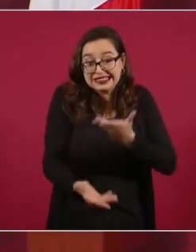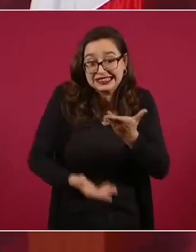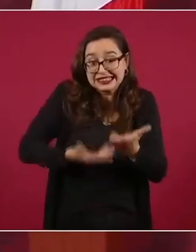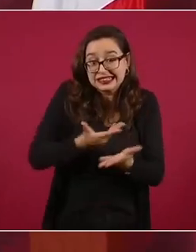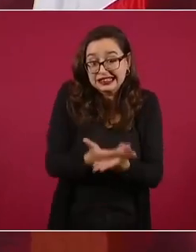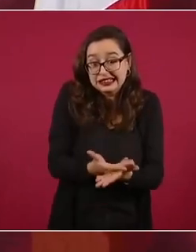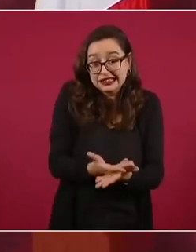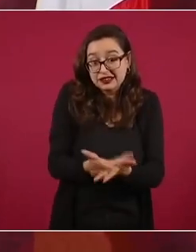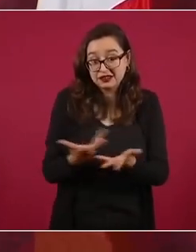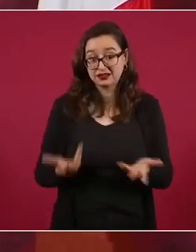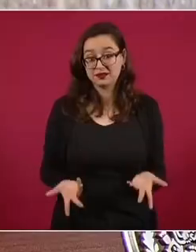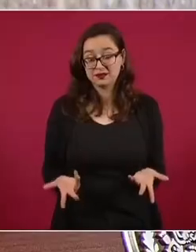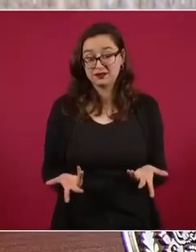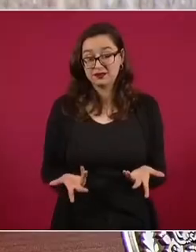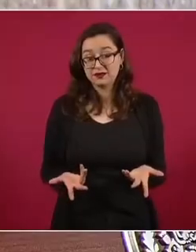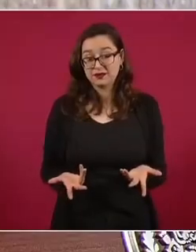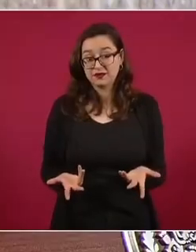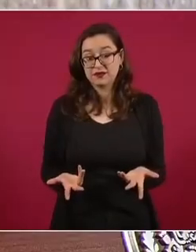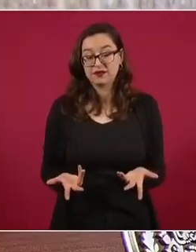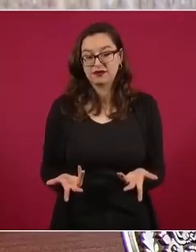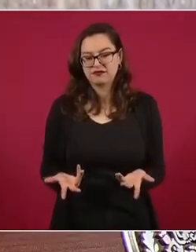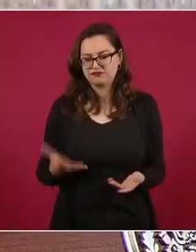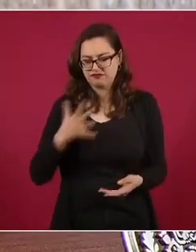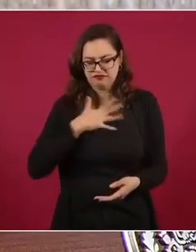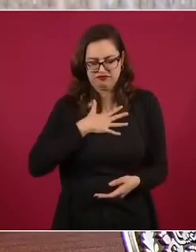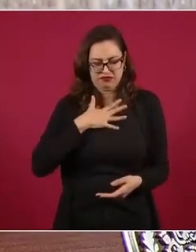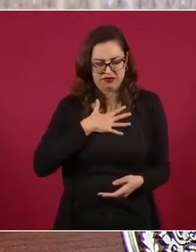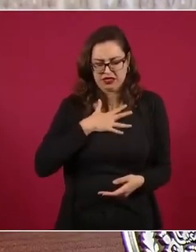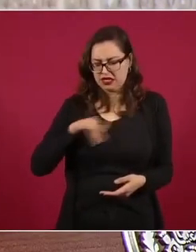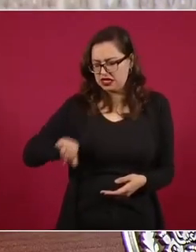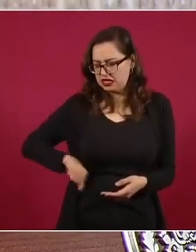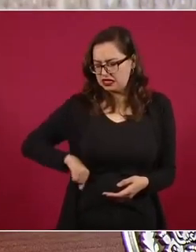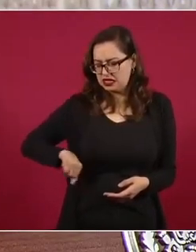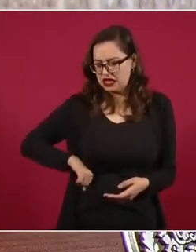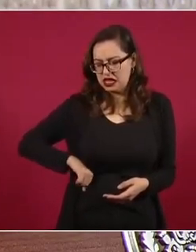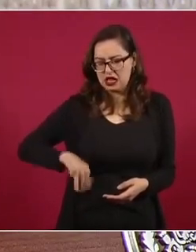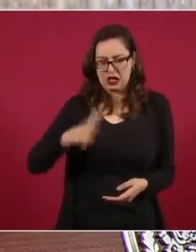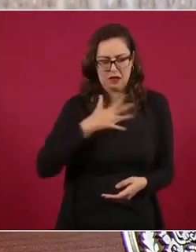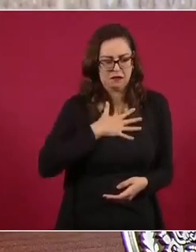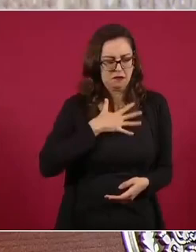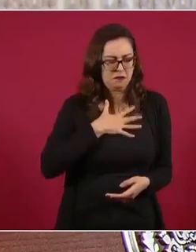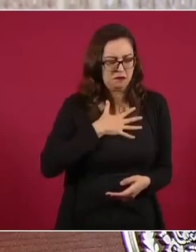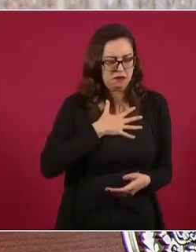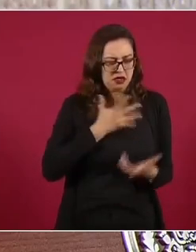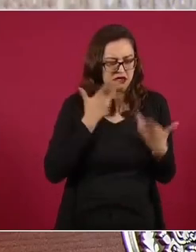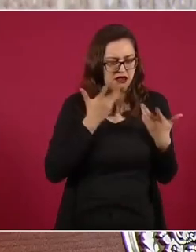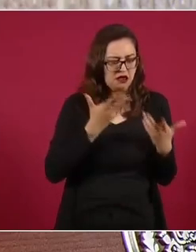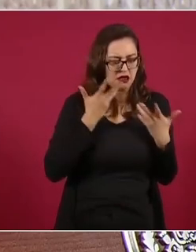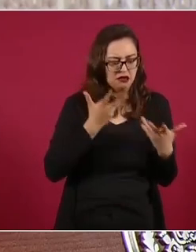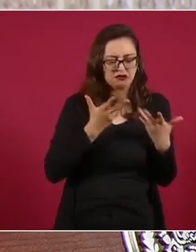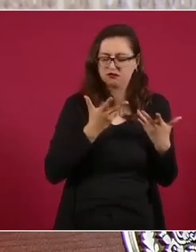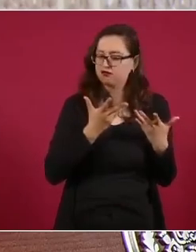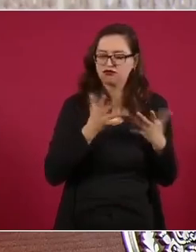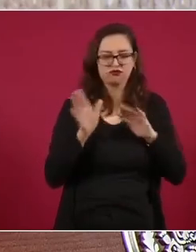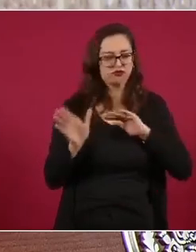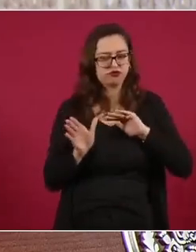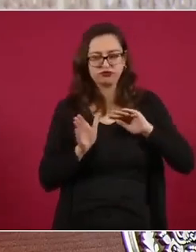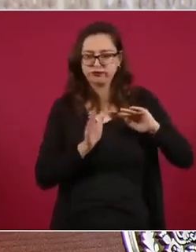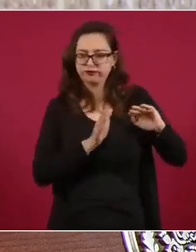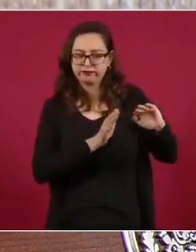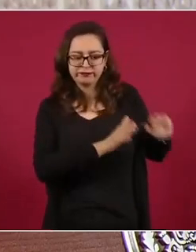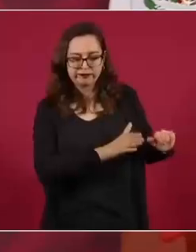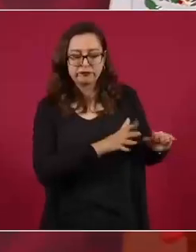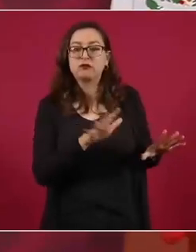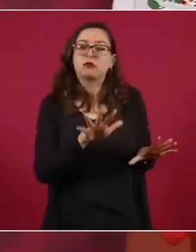despojarnos de nuestros intereses personales, por legítimos que sean, y pensar